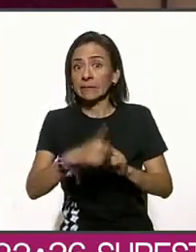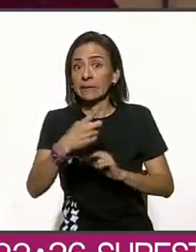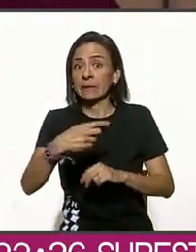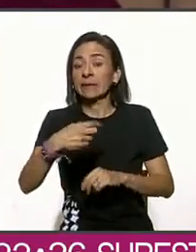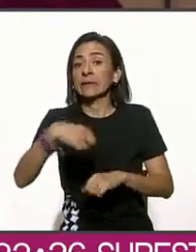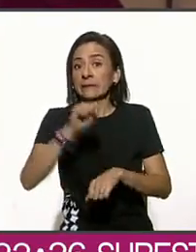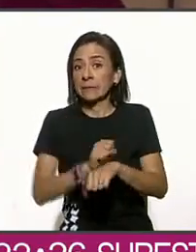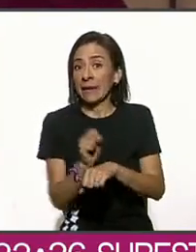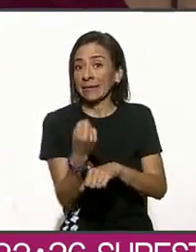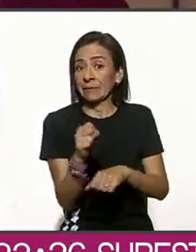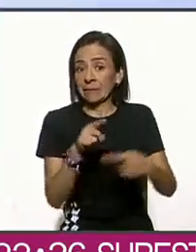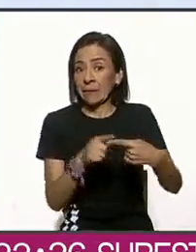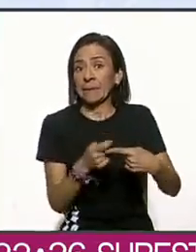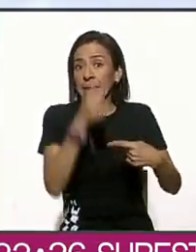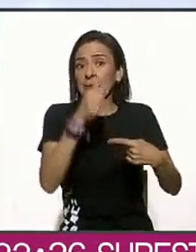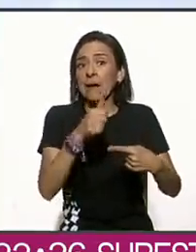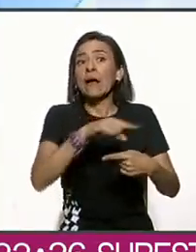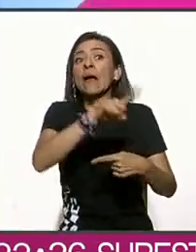la tercera semana de noviembre.